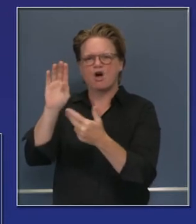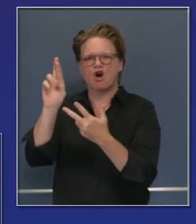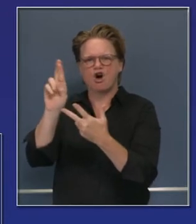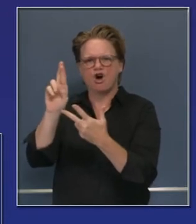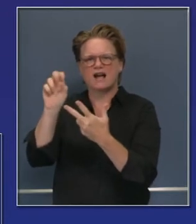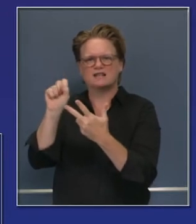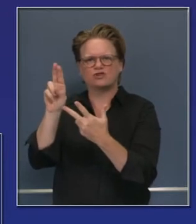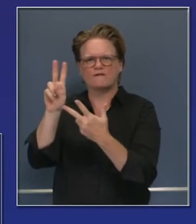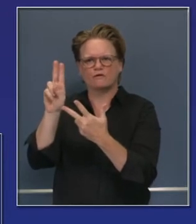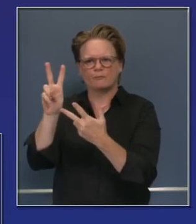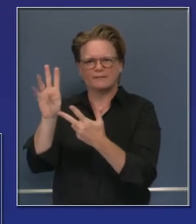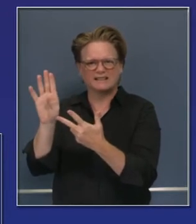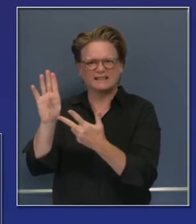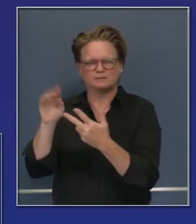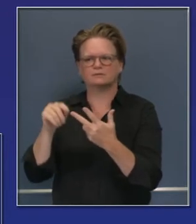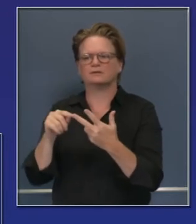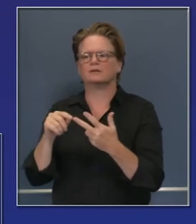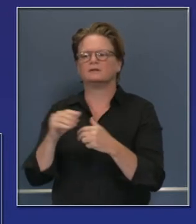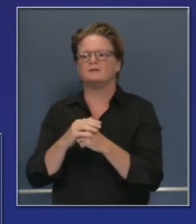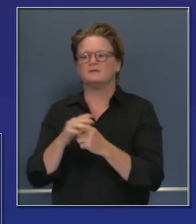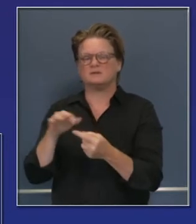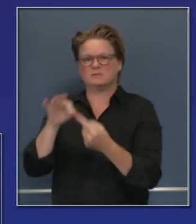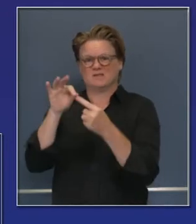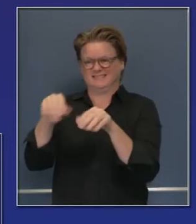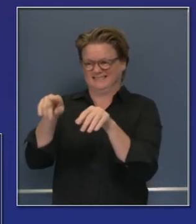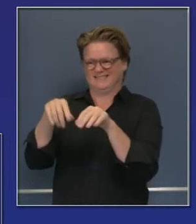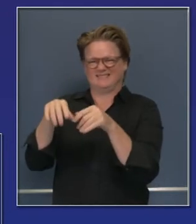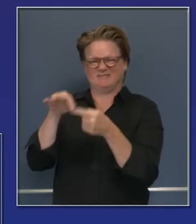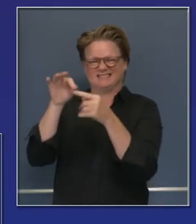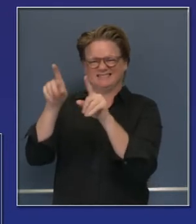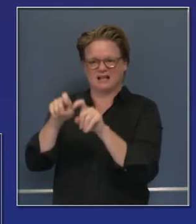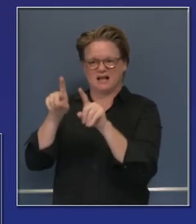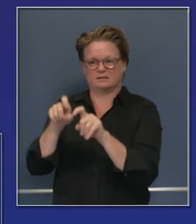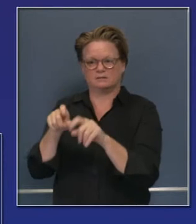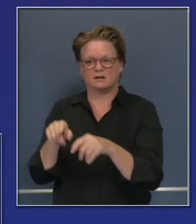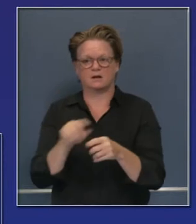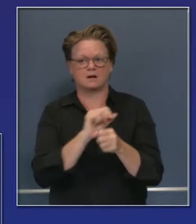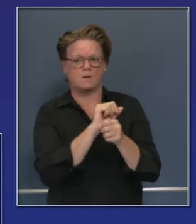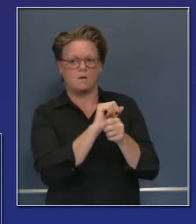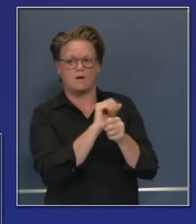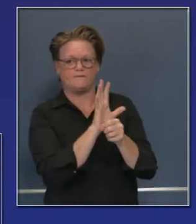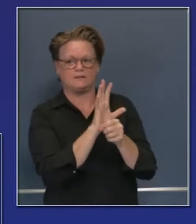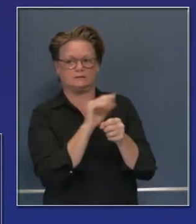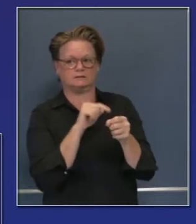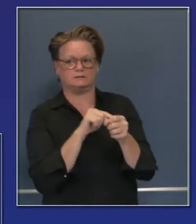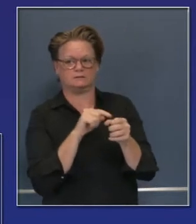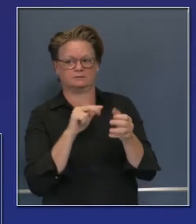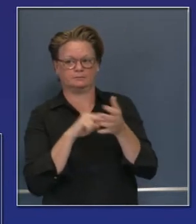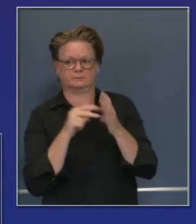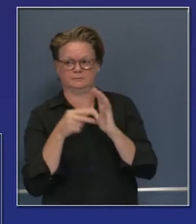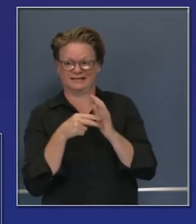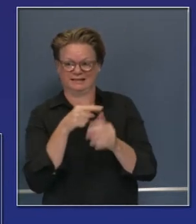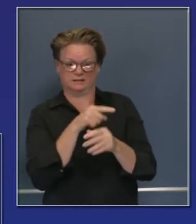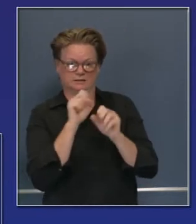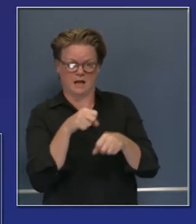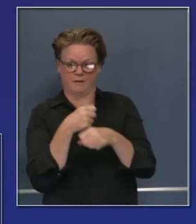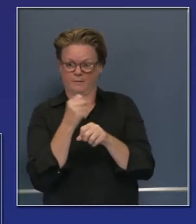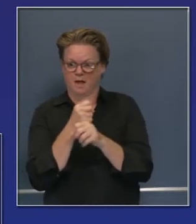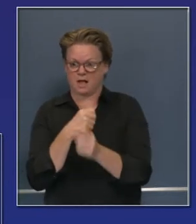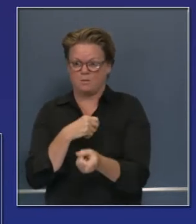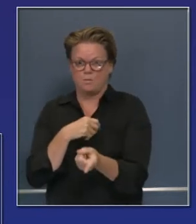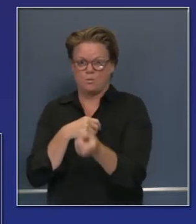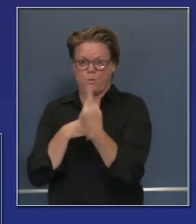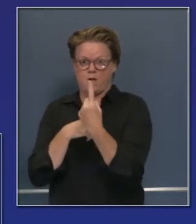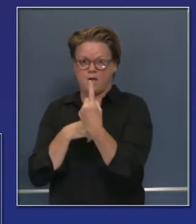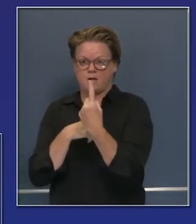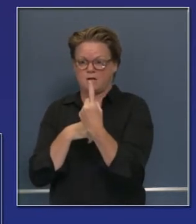respiratorias, de hecho, con esto serían cuatro pruebas diagnósticas aparte del COVID-19. Es una mejora de servicio